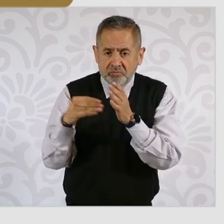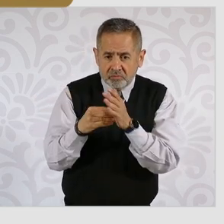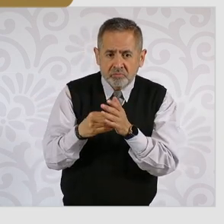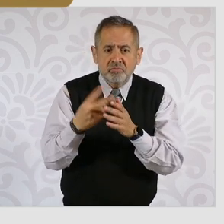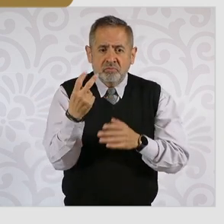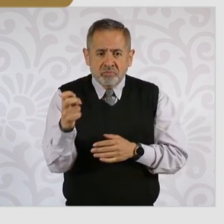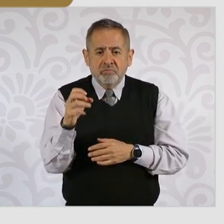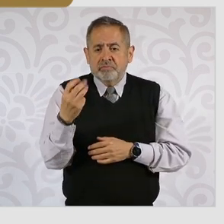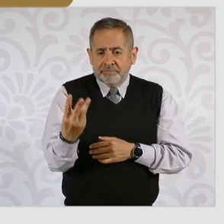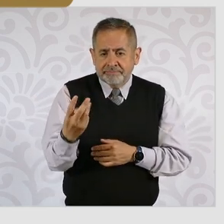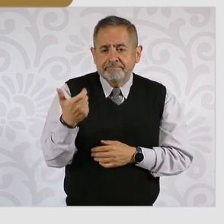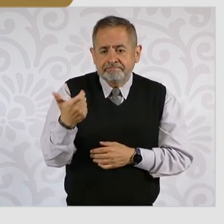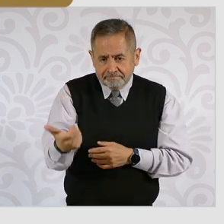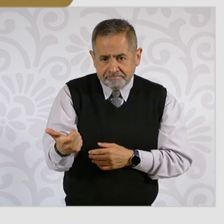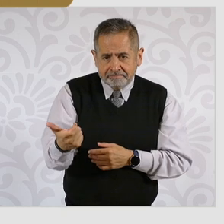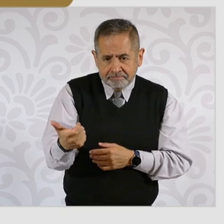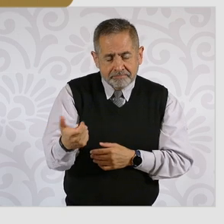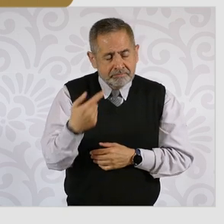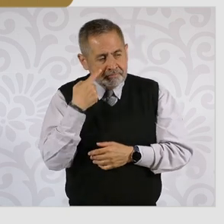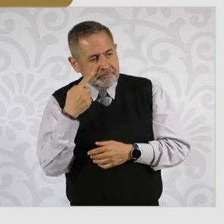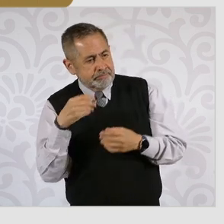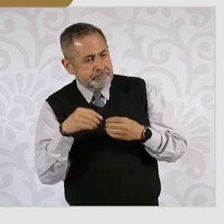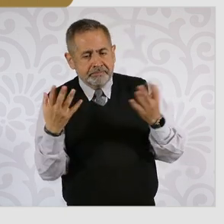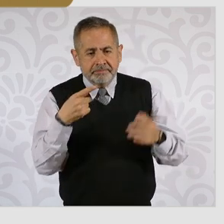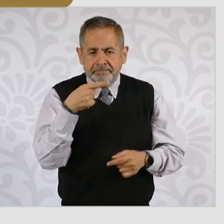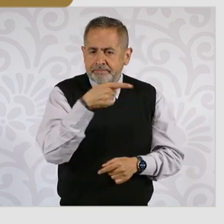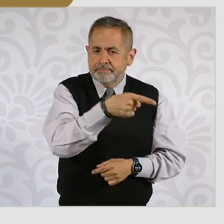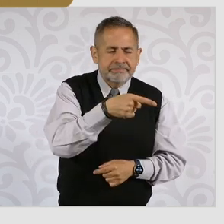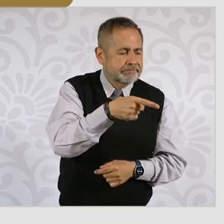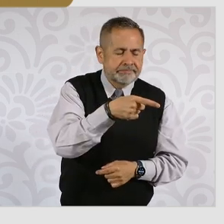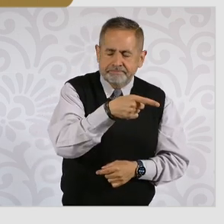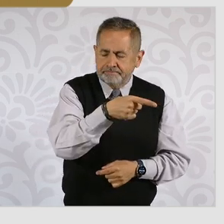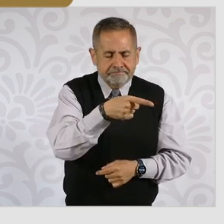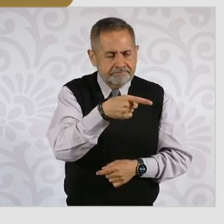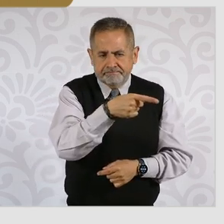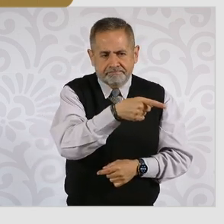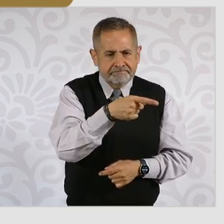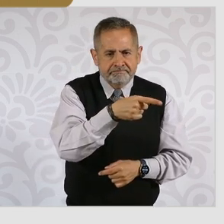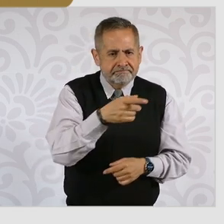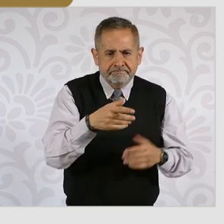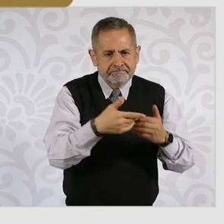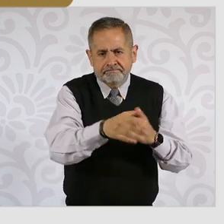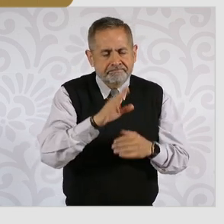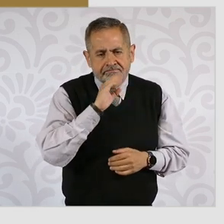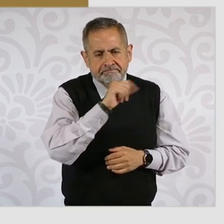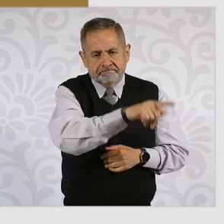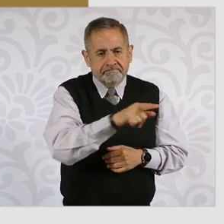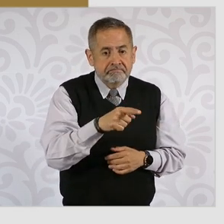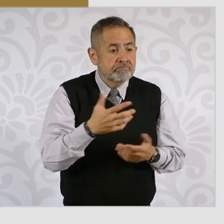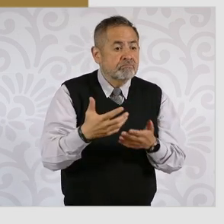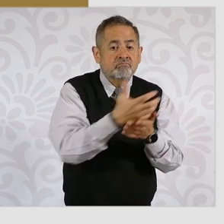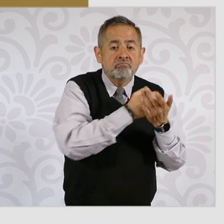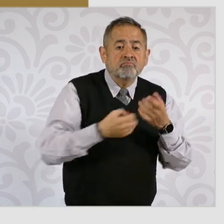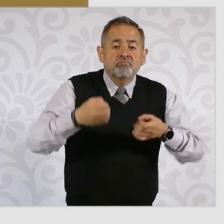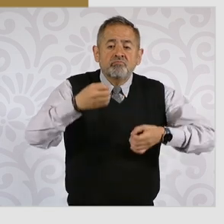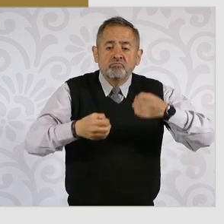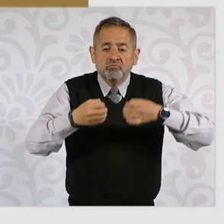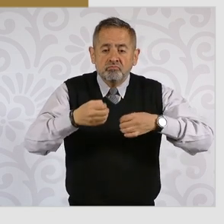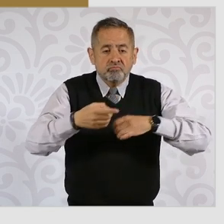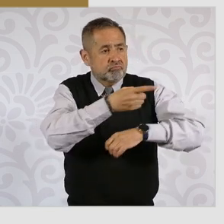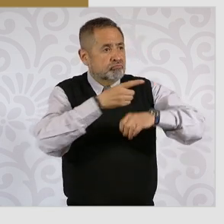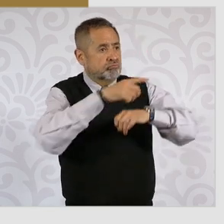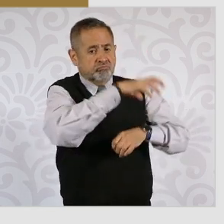doscientos tres pesos, evidentemente que esto está adelante, el salario de un juez de distrito,